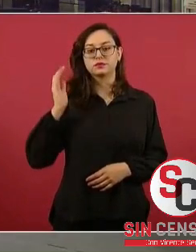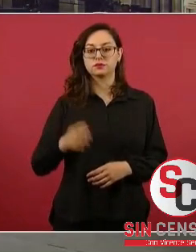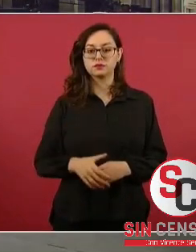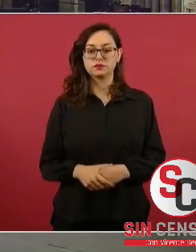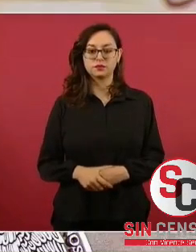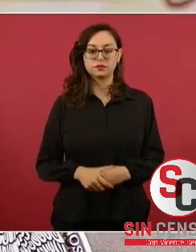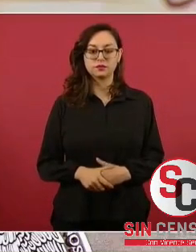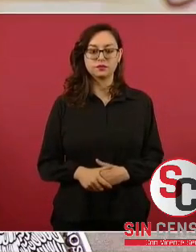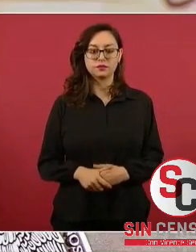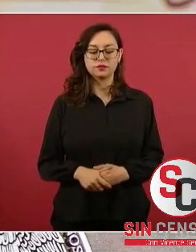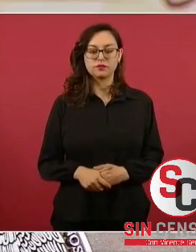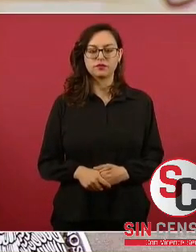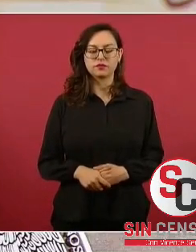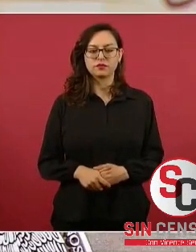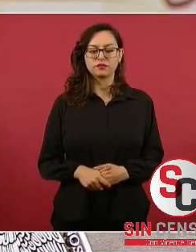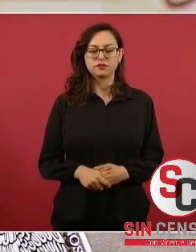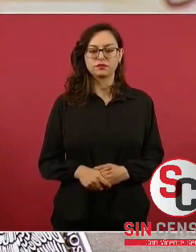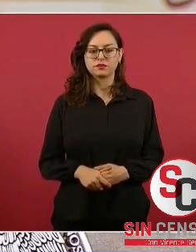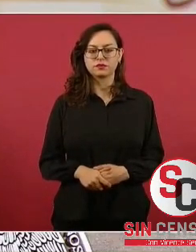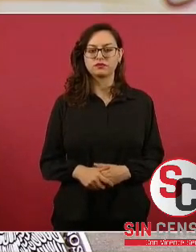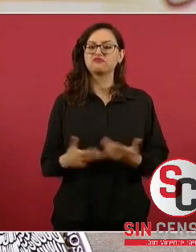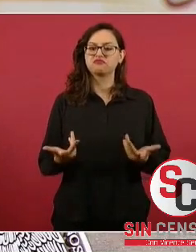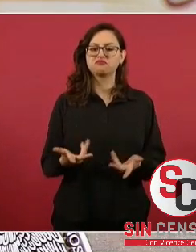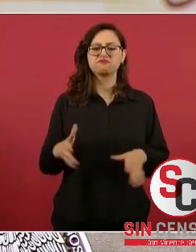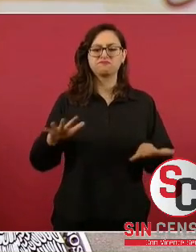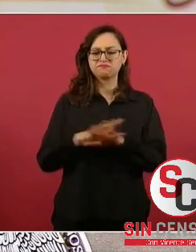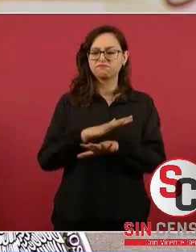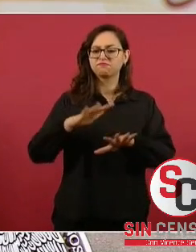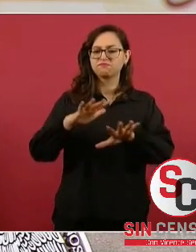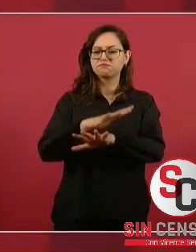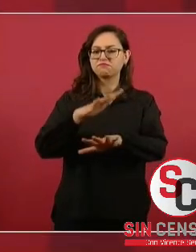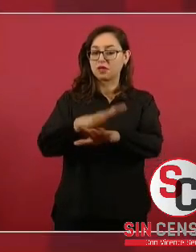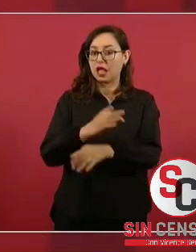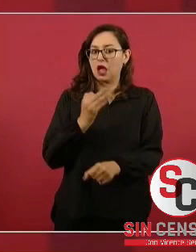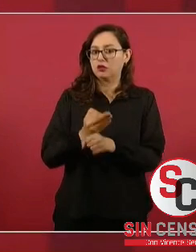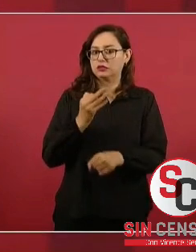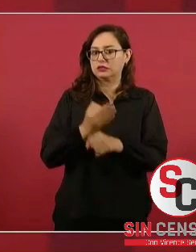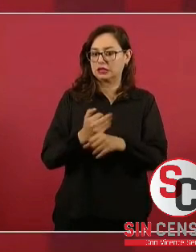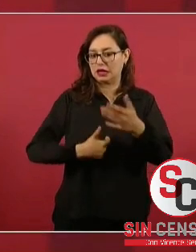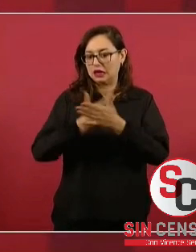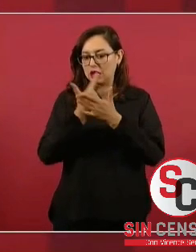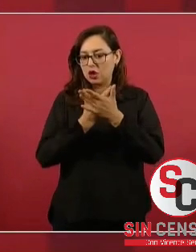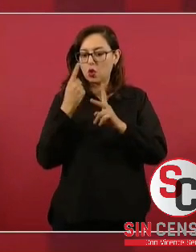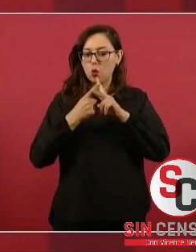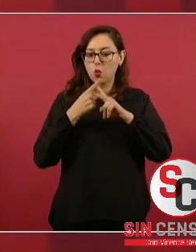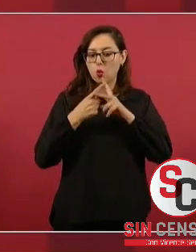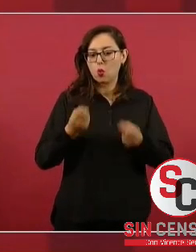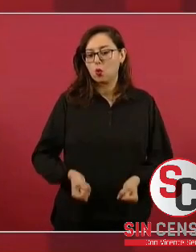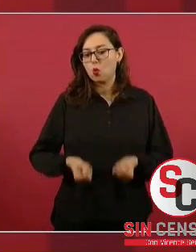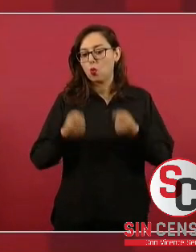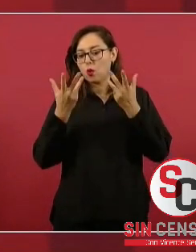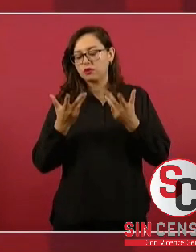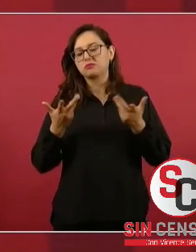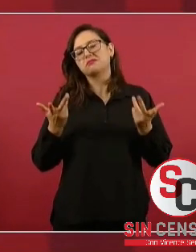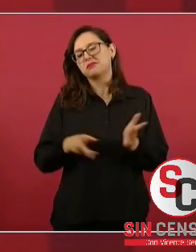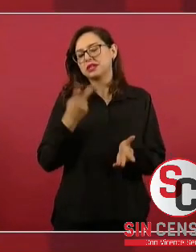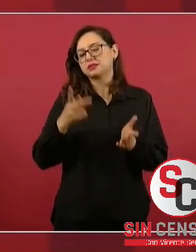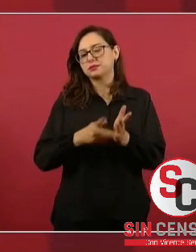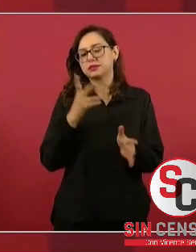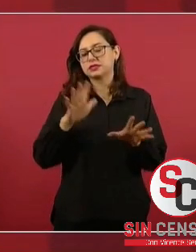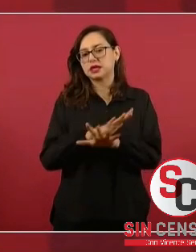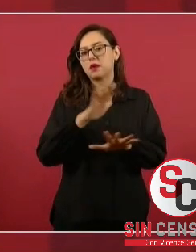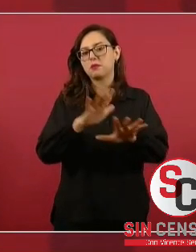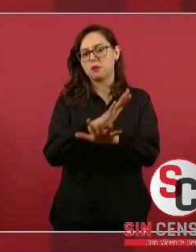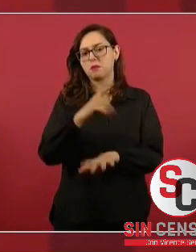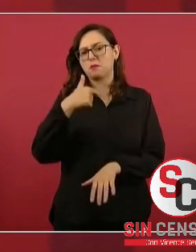Esto continuamente está cambiando, no tengo en ese momento la cifra, pero la podemos comentar. Vamos a pedirle a nuestro comisionado de